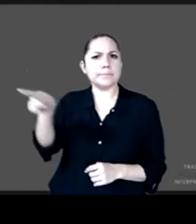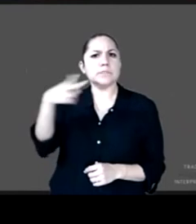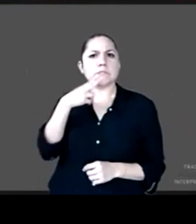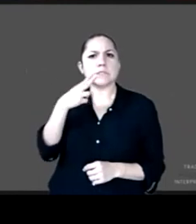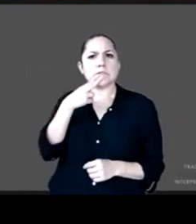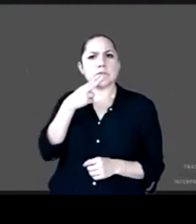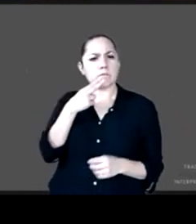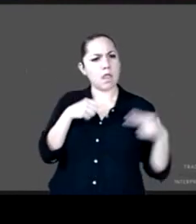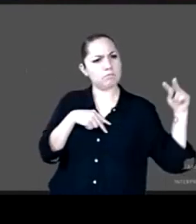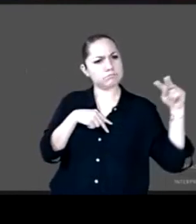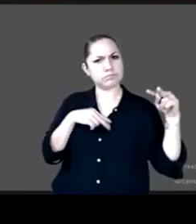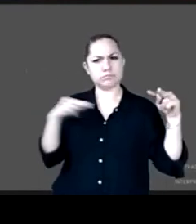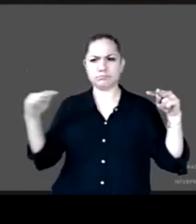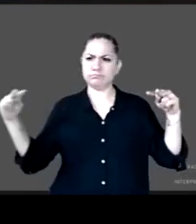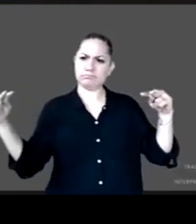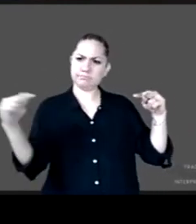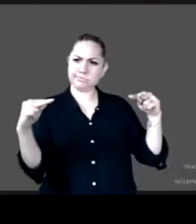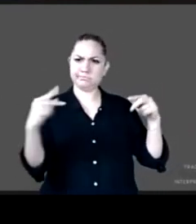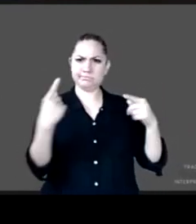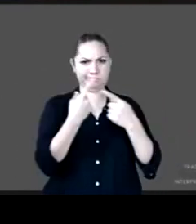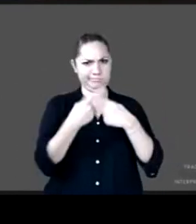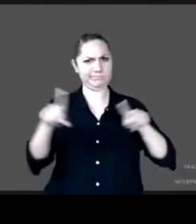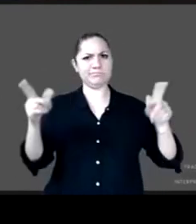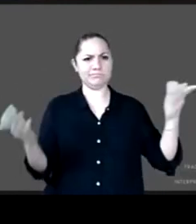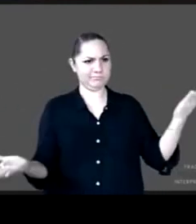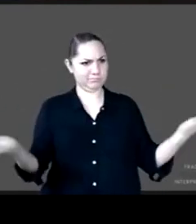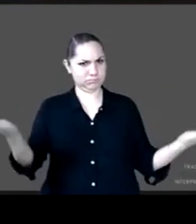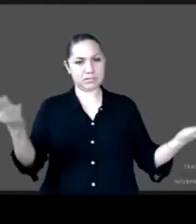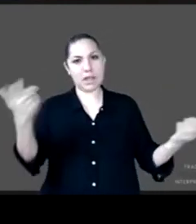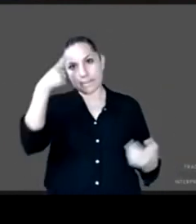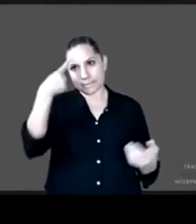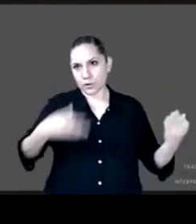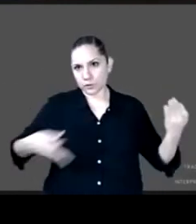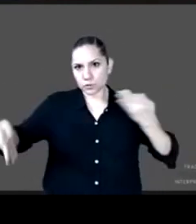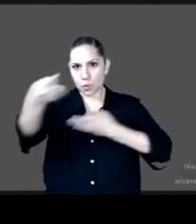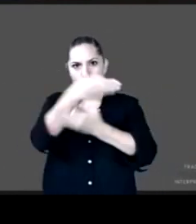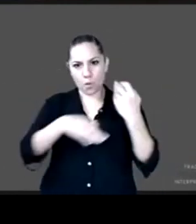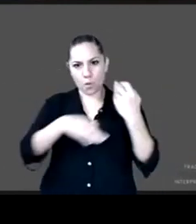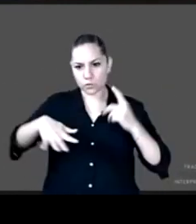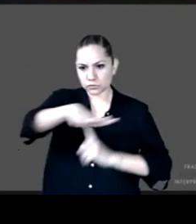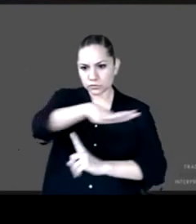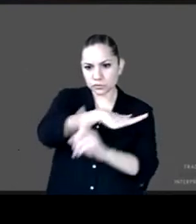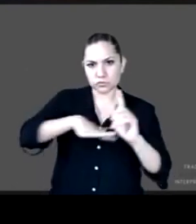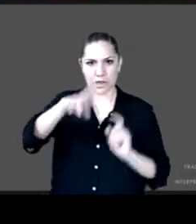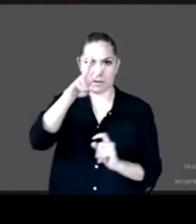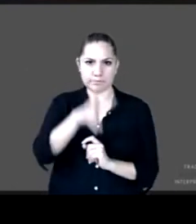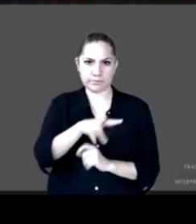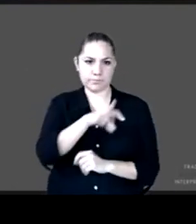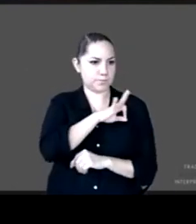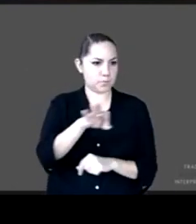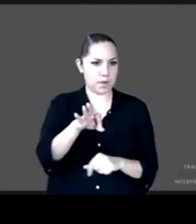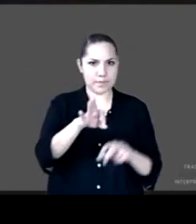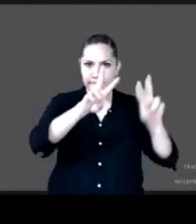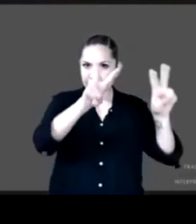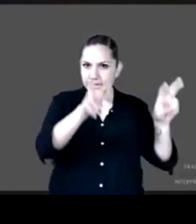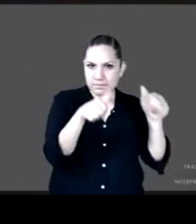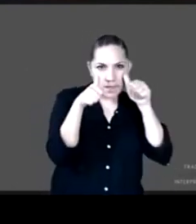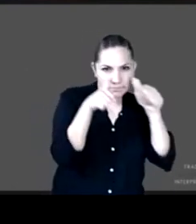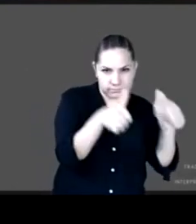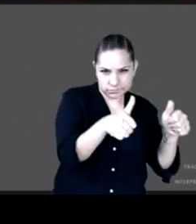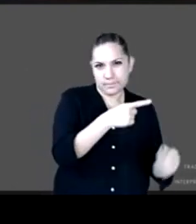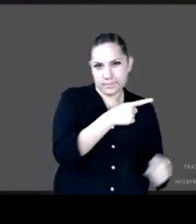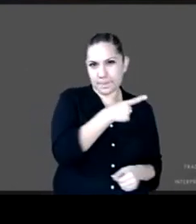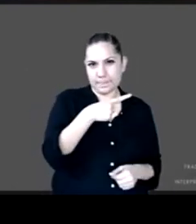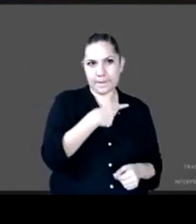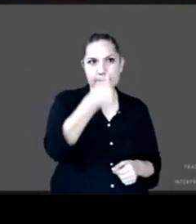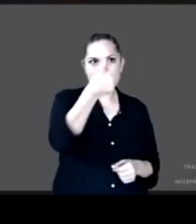programas de una manera en donde todos los actores sociales realmente tengan una participación relevante y tomen responsabilidad del papel que juegan